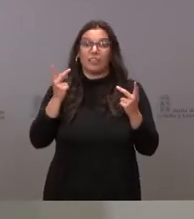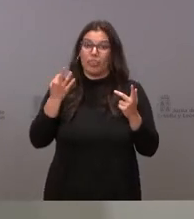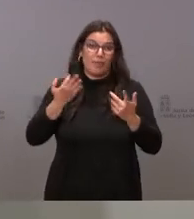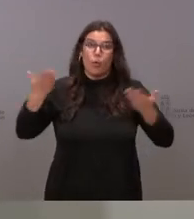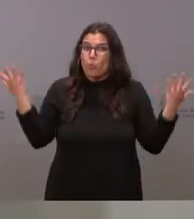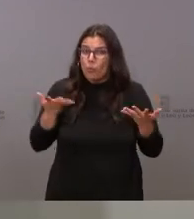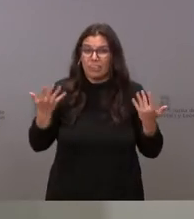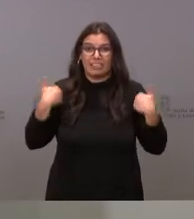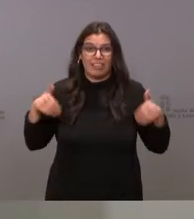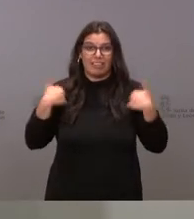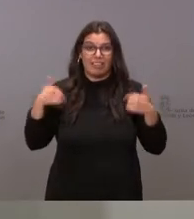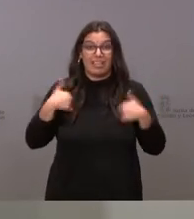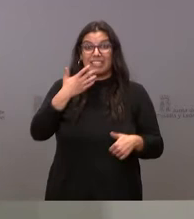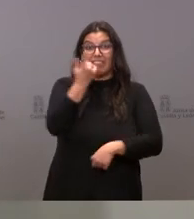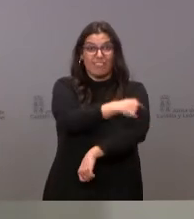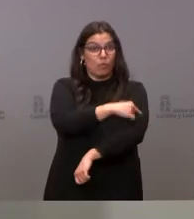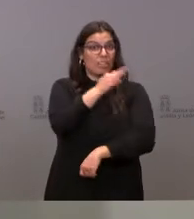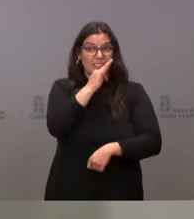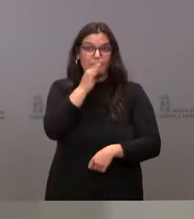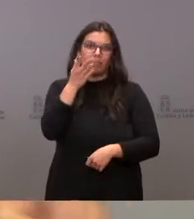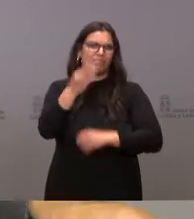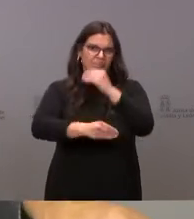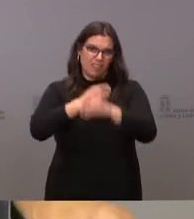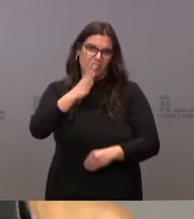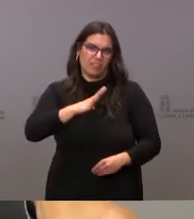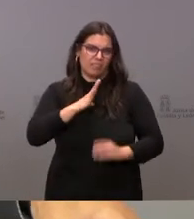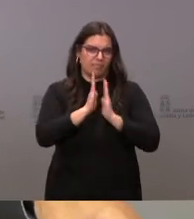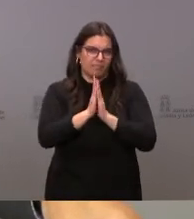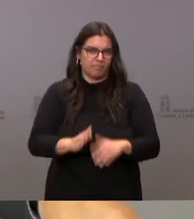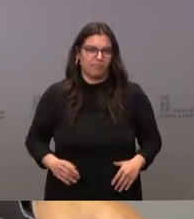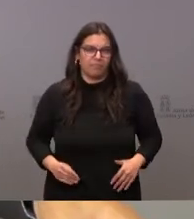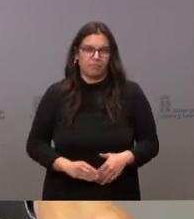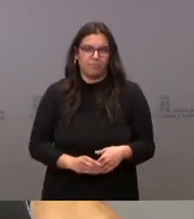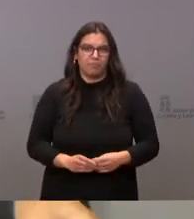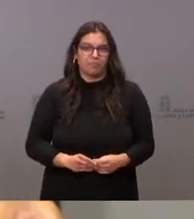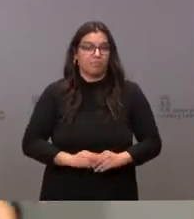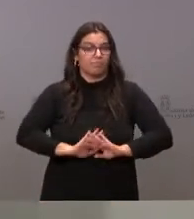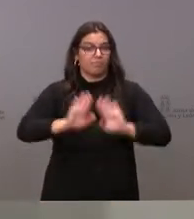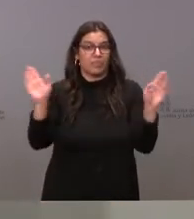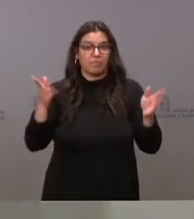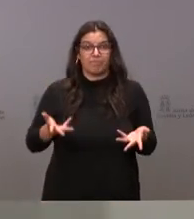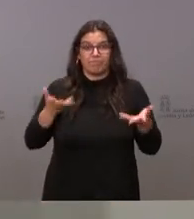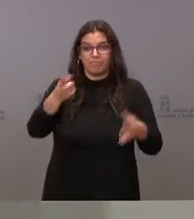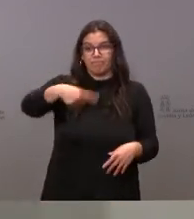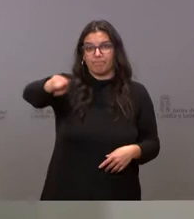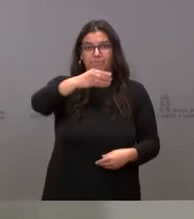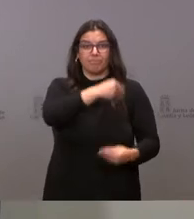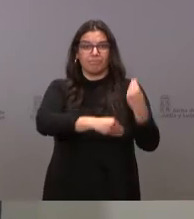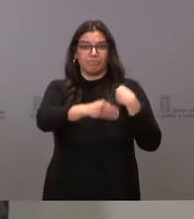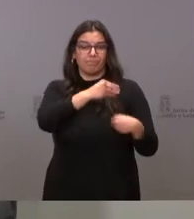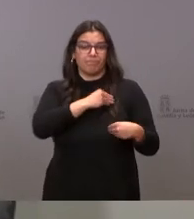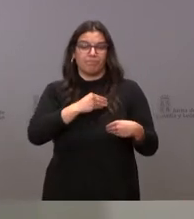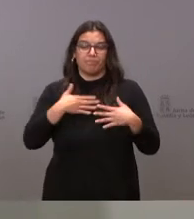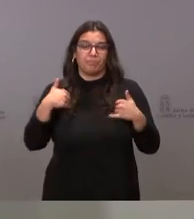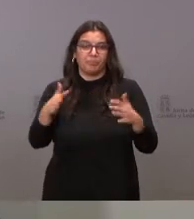que quienes no se hayan vacunado procedan a la vacunación. Sin más, quedo a su disposición para